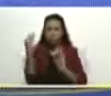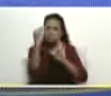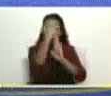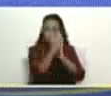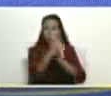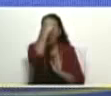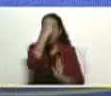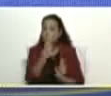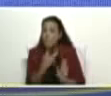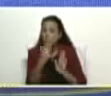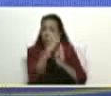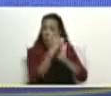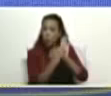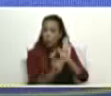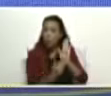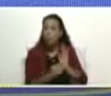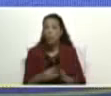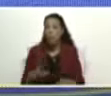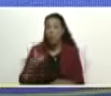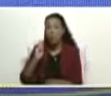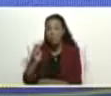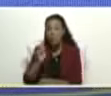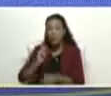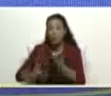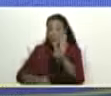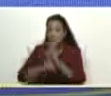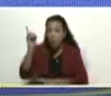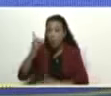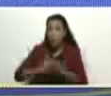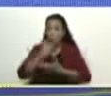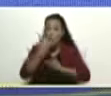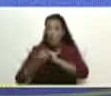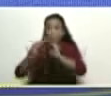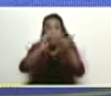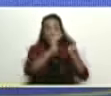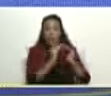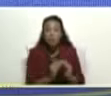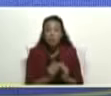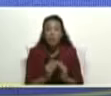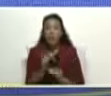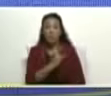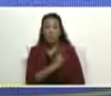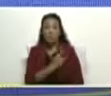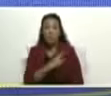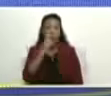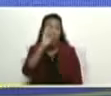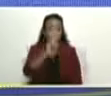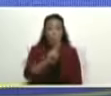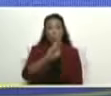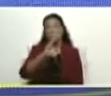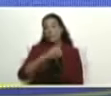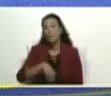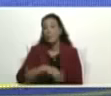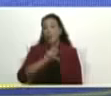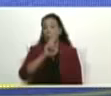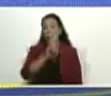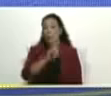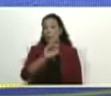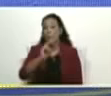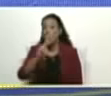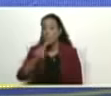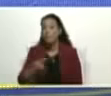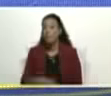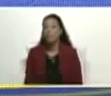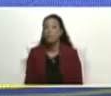y hizo un TSU en desarrollo de proyectos comunitarios en la universidad bolivariana de Venezuela